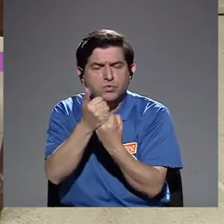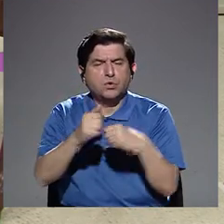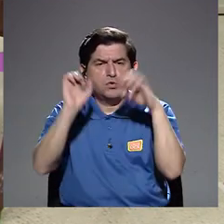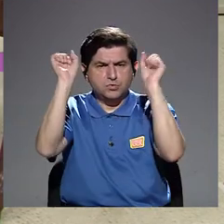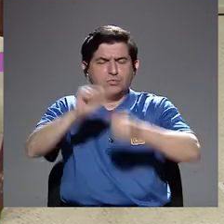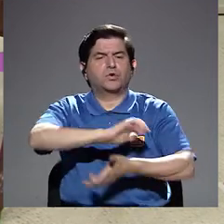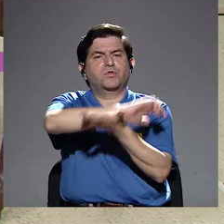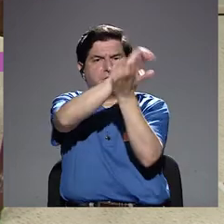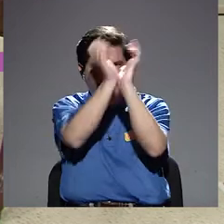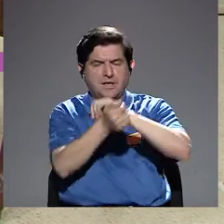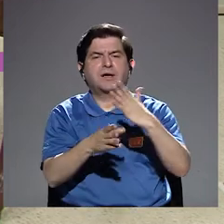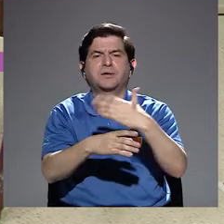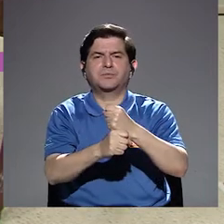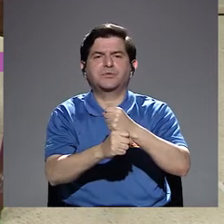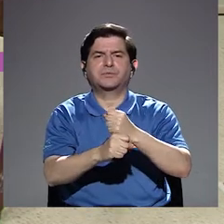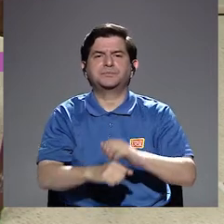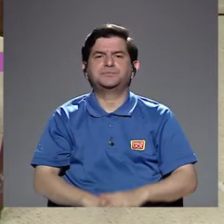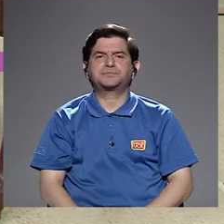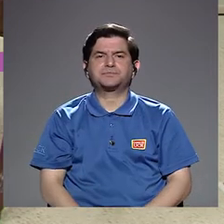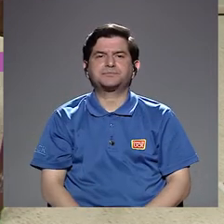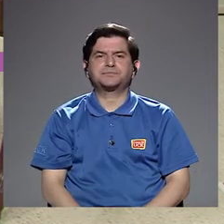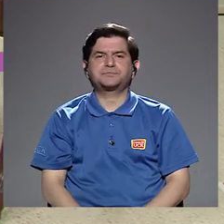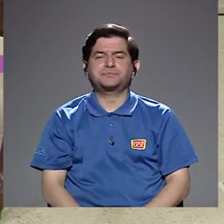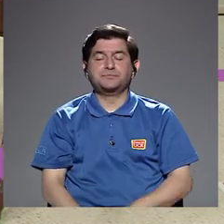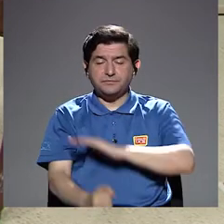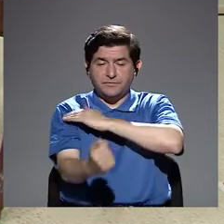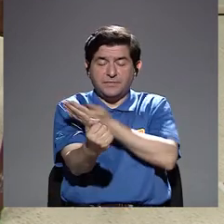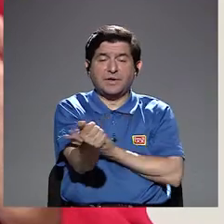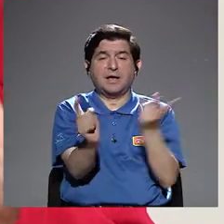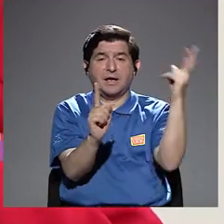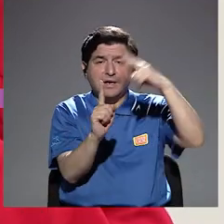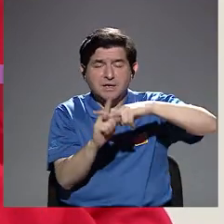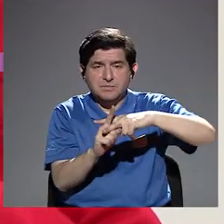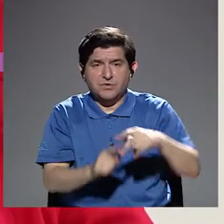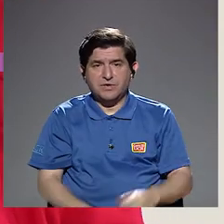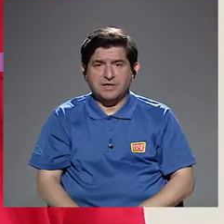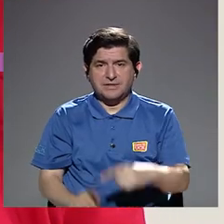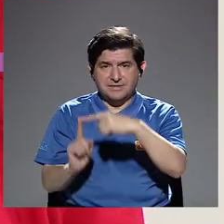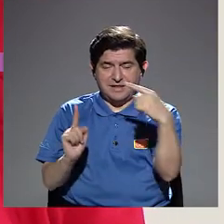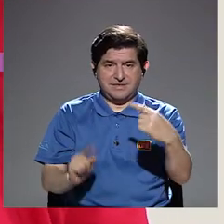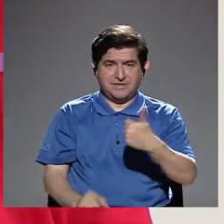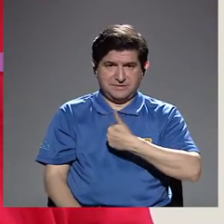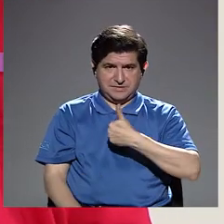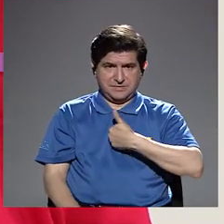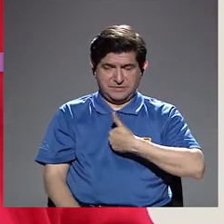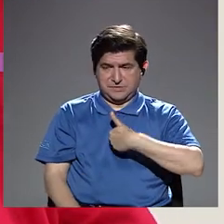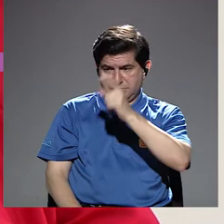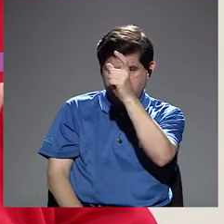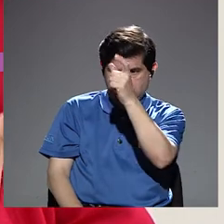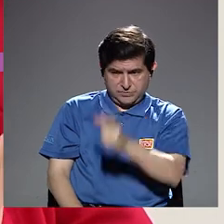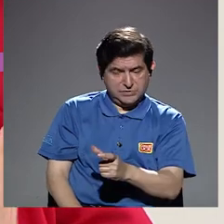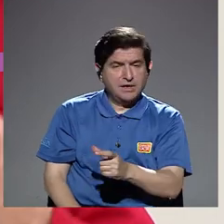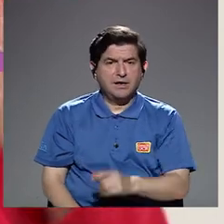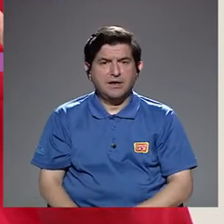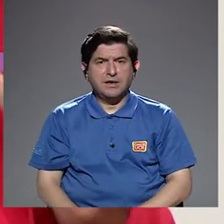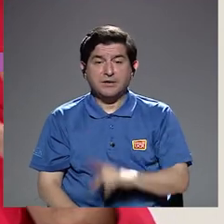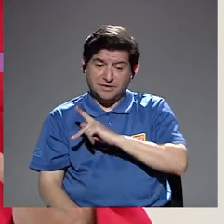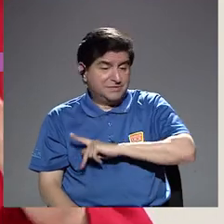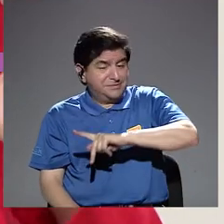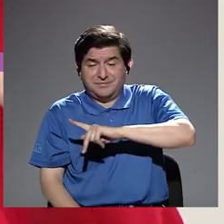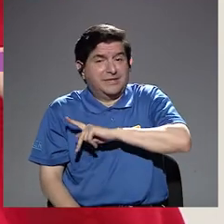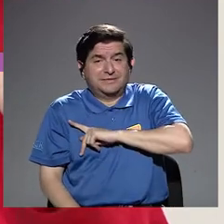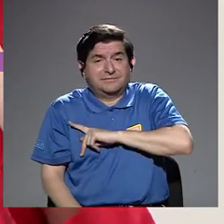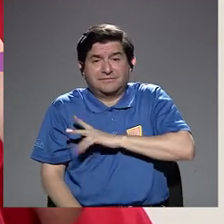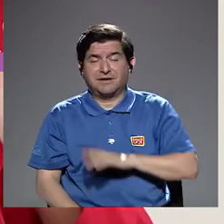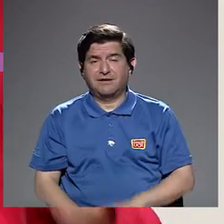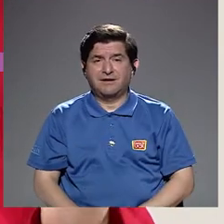lograr cambios. Entonces, el empoderamiento viene desde su ser, ¿verdad?, de personal,